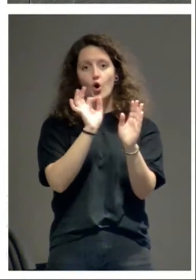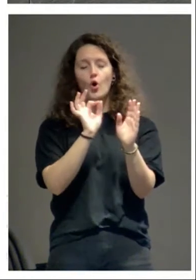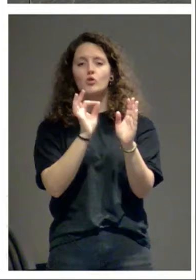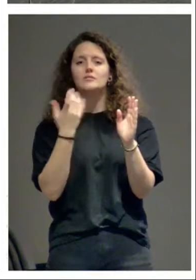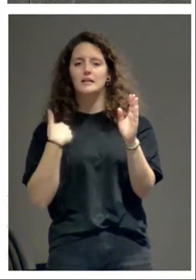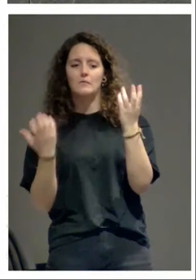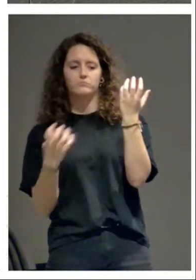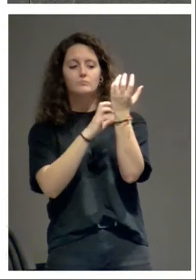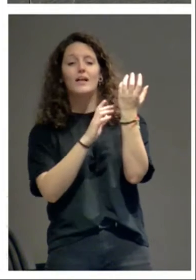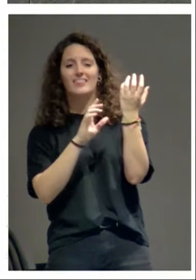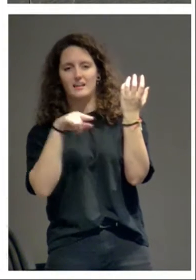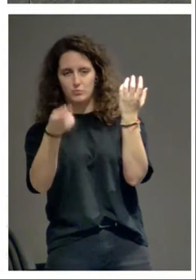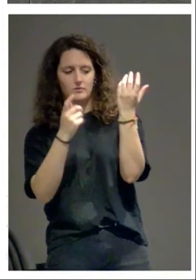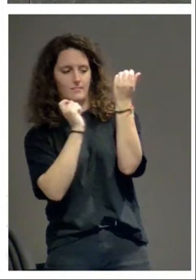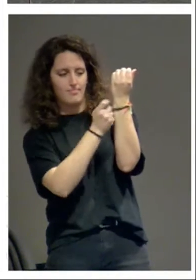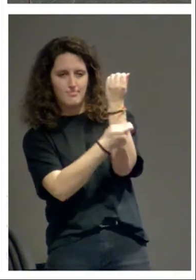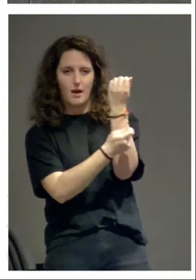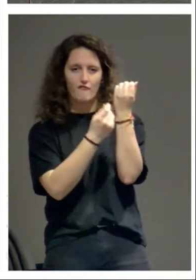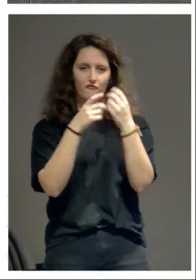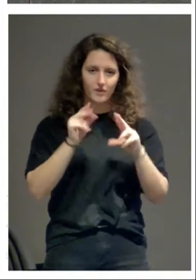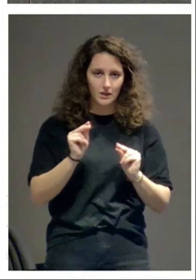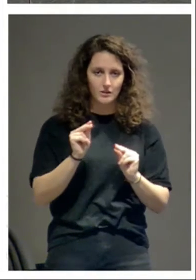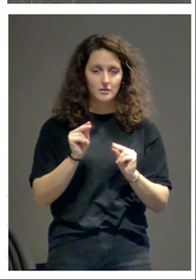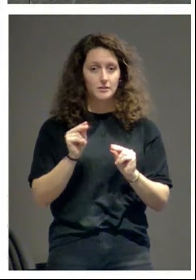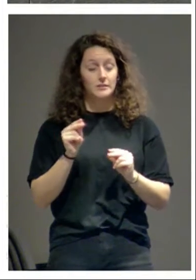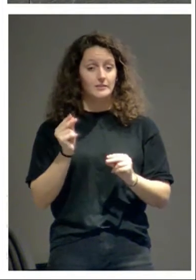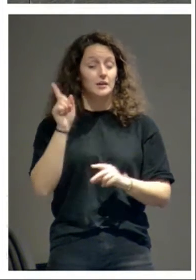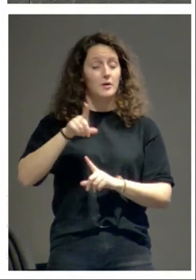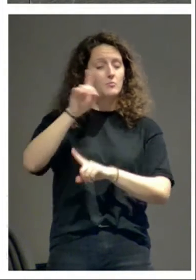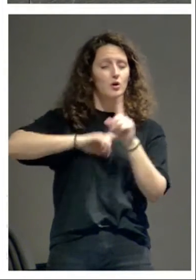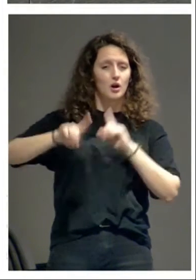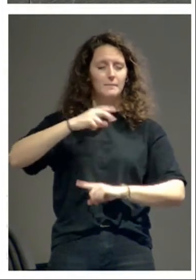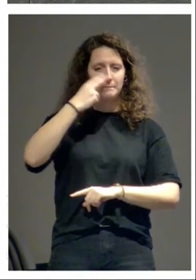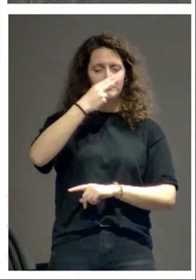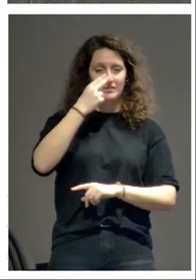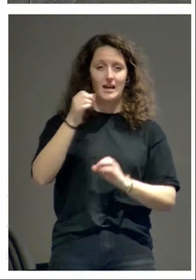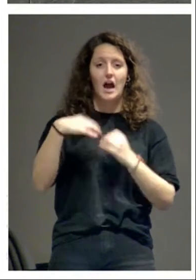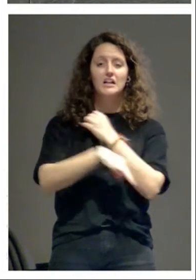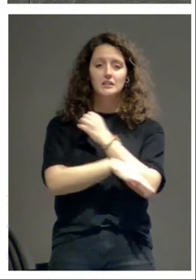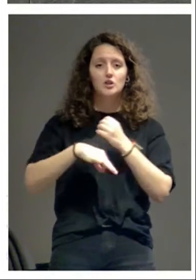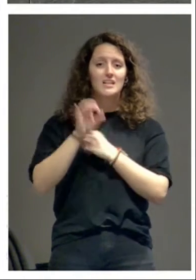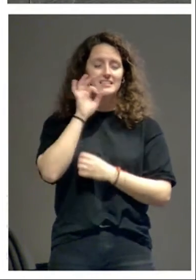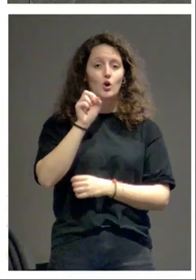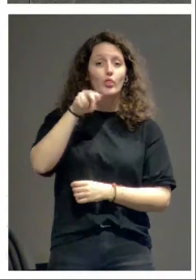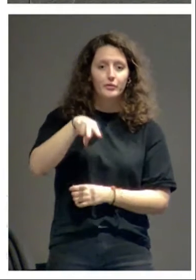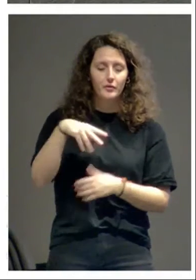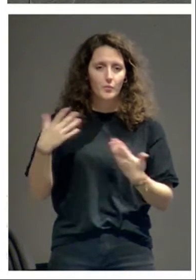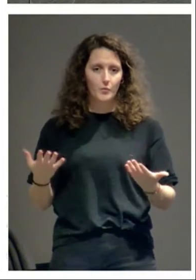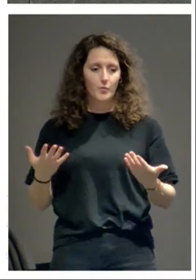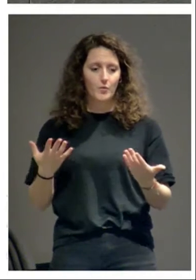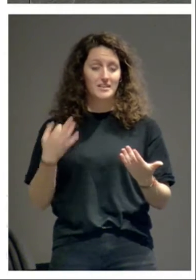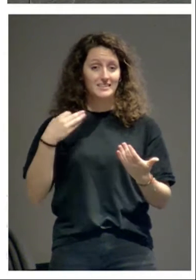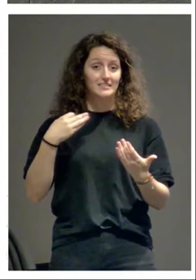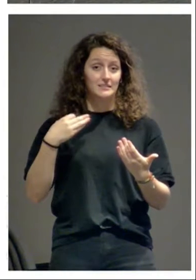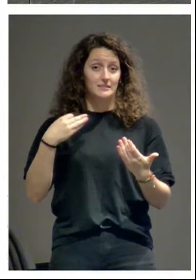colocarlo? Otro problema interesantísimo de la historia de la arquitectura del siglo XII es cómo se desarrolla la bóveda